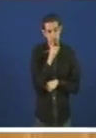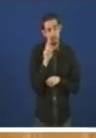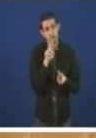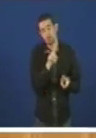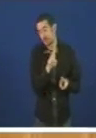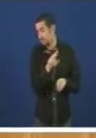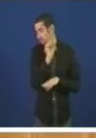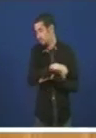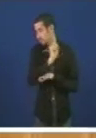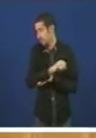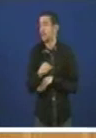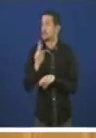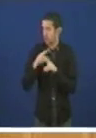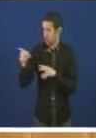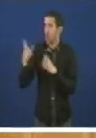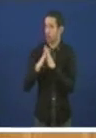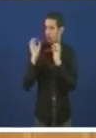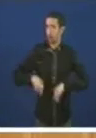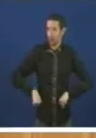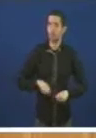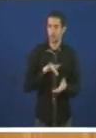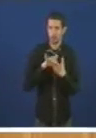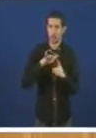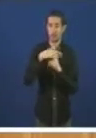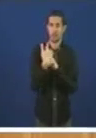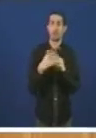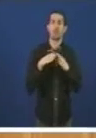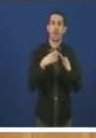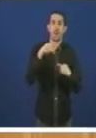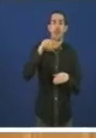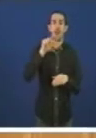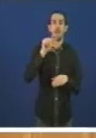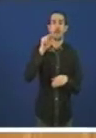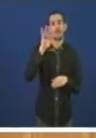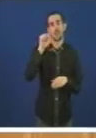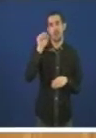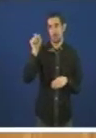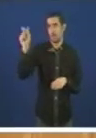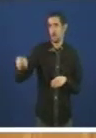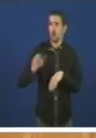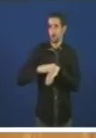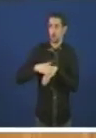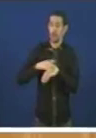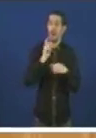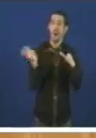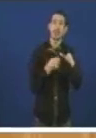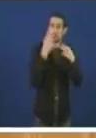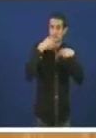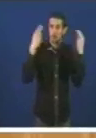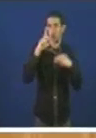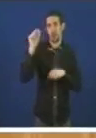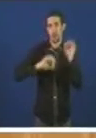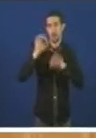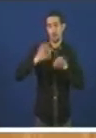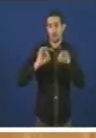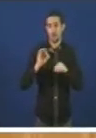do acontecido e da situación actival de Navantia hasta leiro público 100%. Fronte a esta actitude que lle